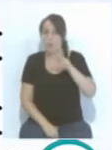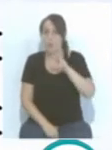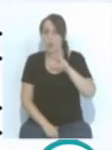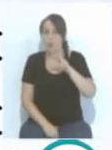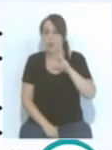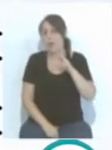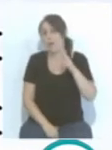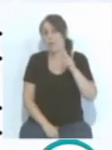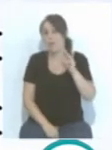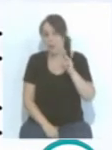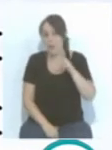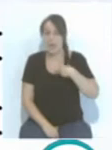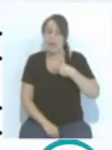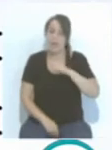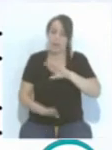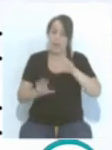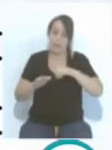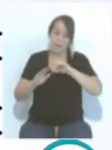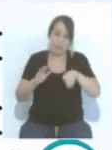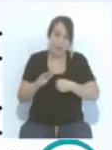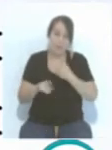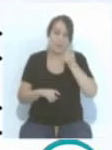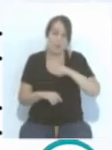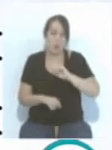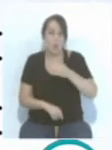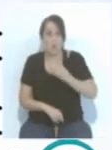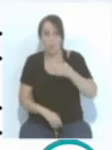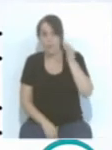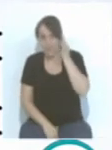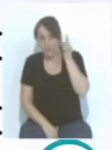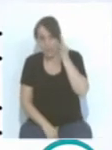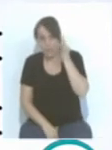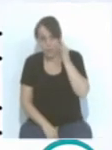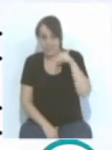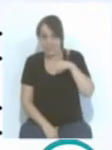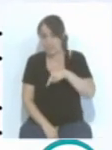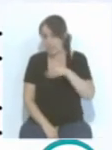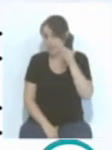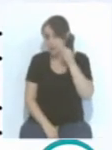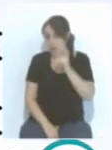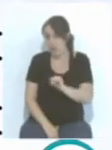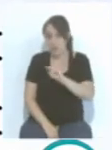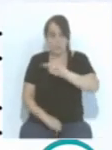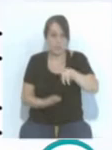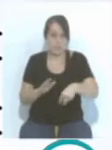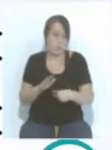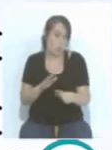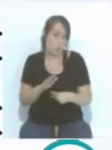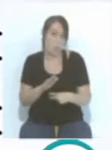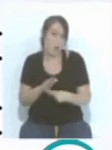MVP del femenino, que ahí están las niñas en esa segunda división, en esa categoría puente.